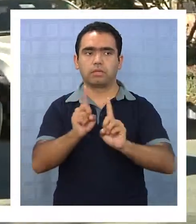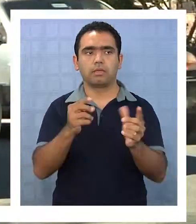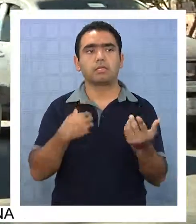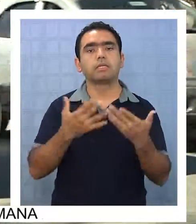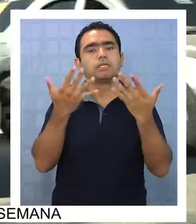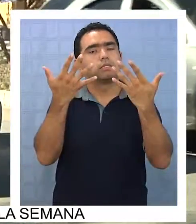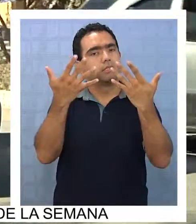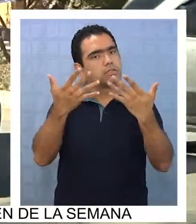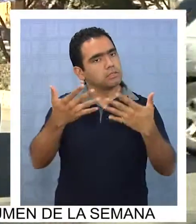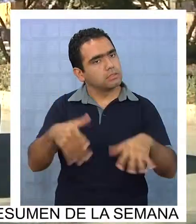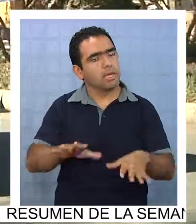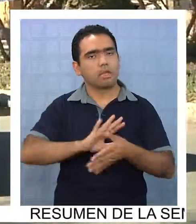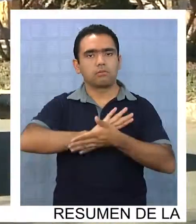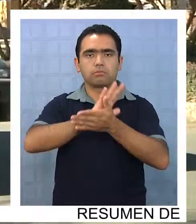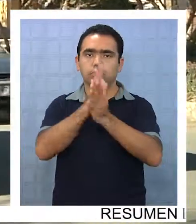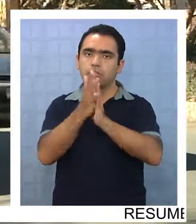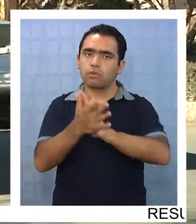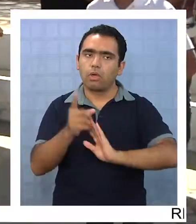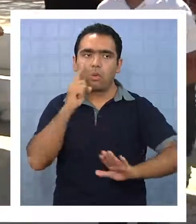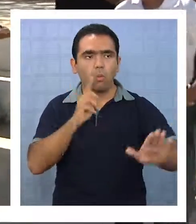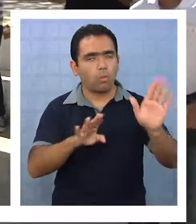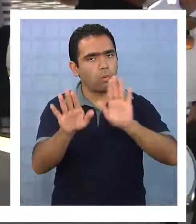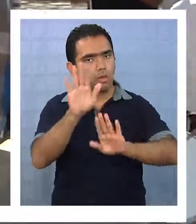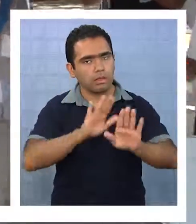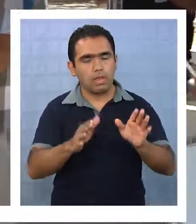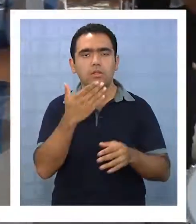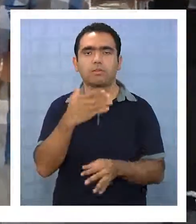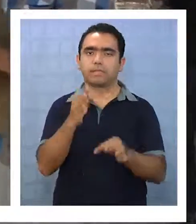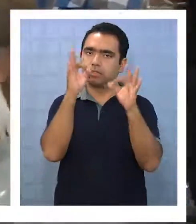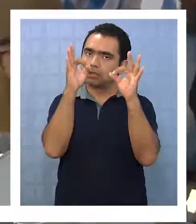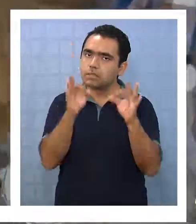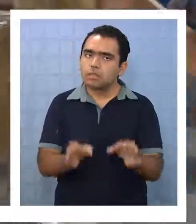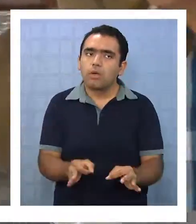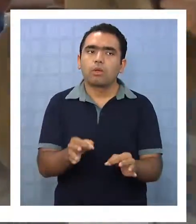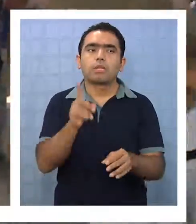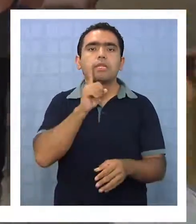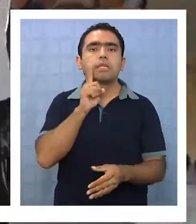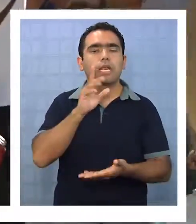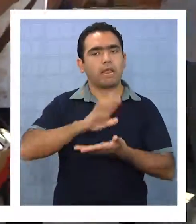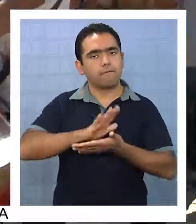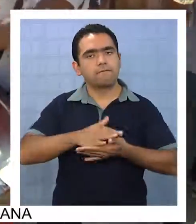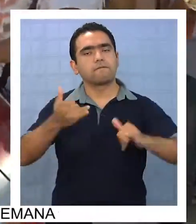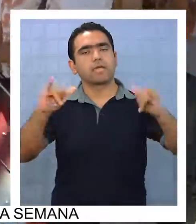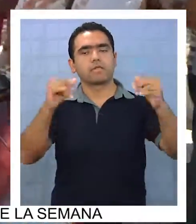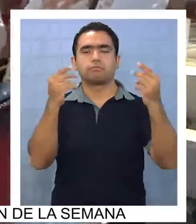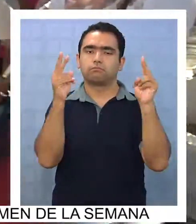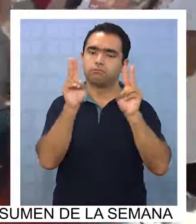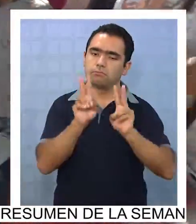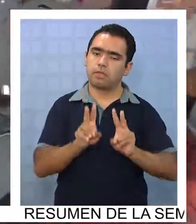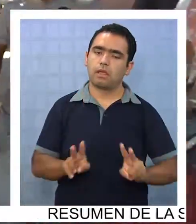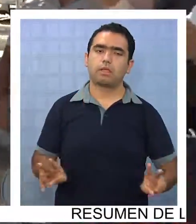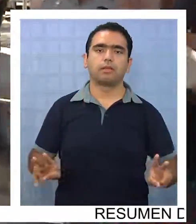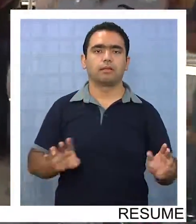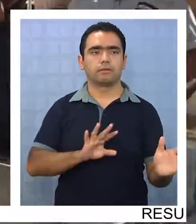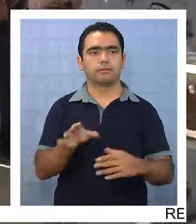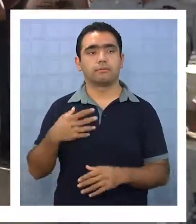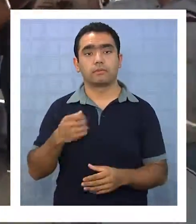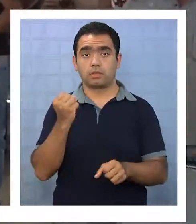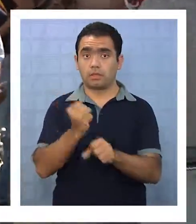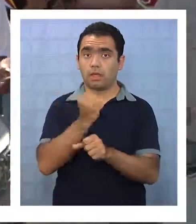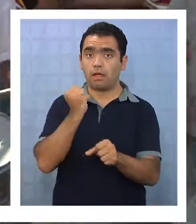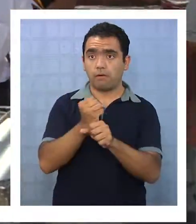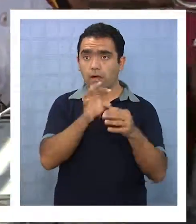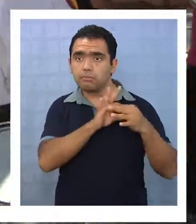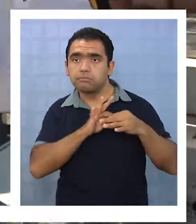adoptado según señalaron todas las medidas preventivas y de seguridad para tener una celebración tranquila. El trabajo en conjunto que estamos